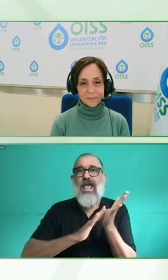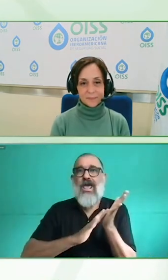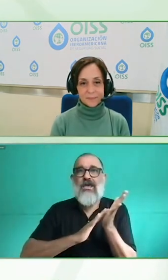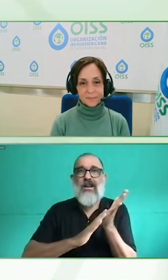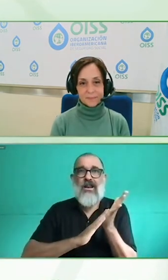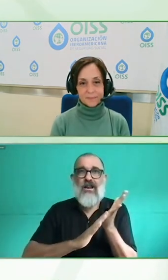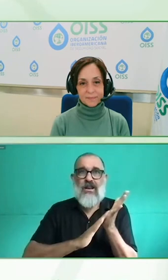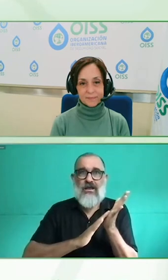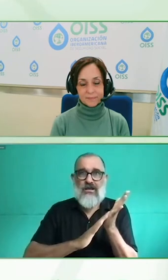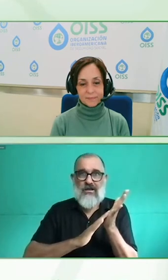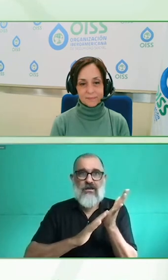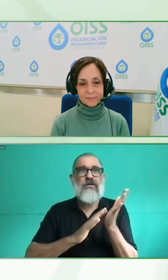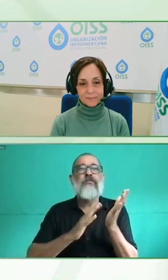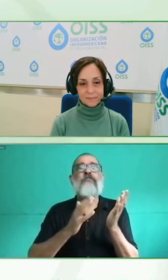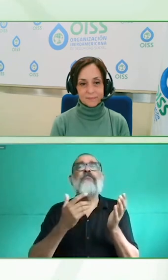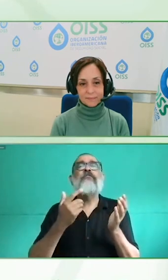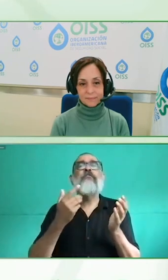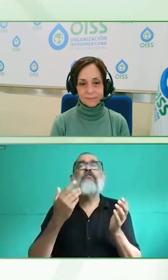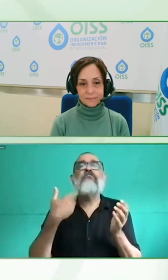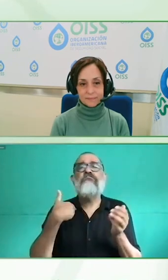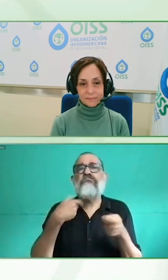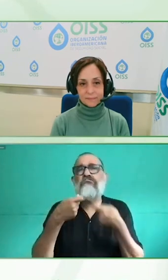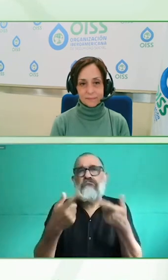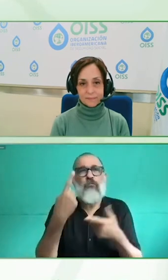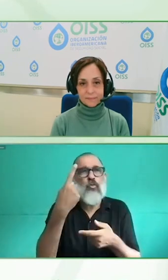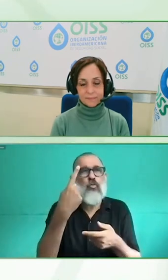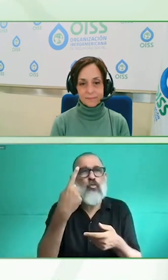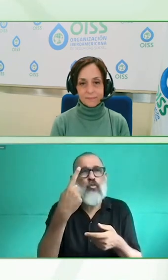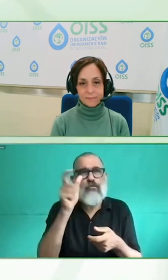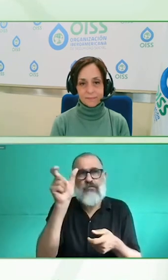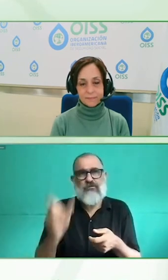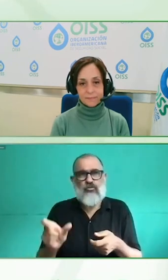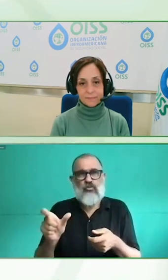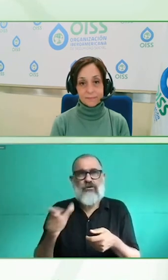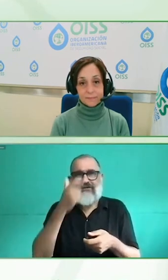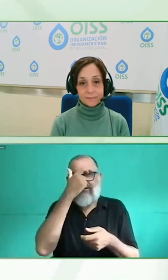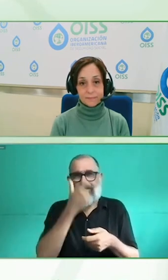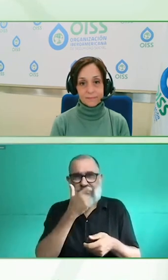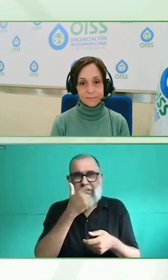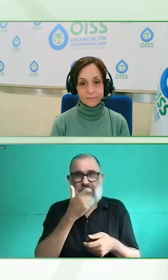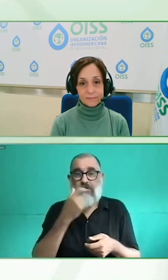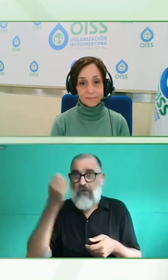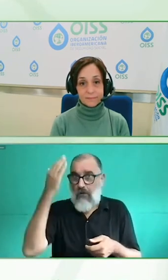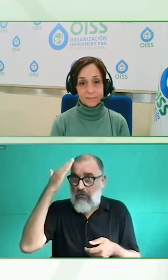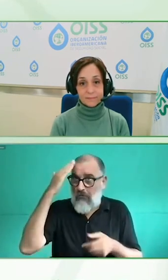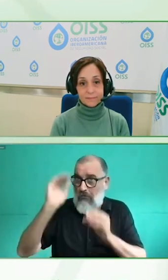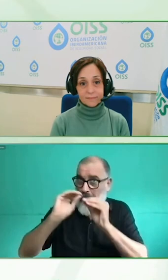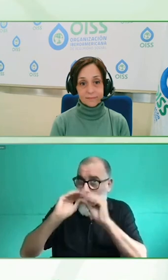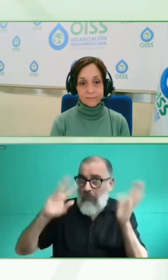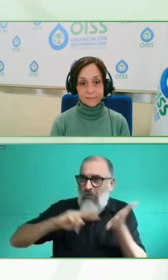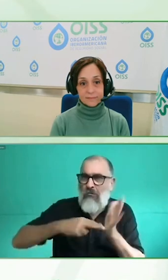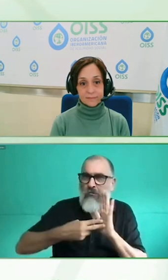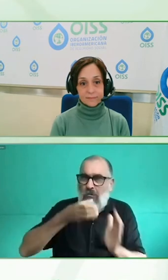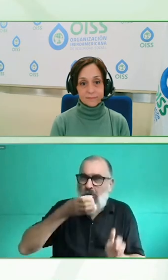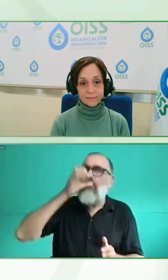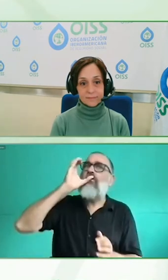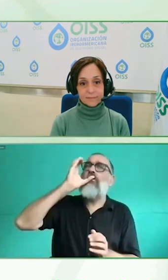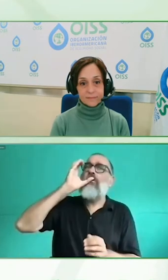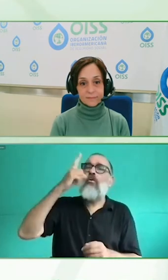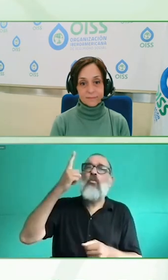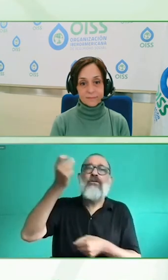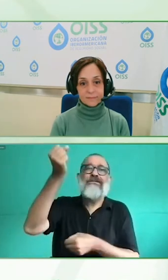Y una de las dudas que tenían era, bueno, ¿cómo estamos vendiendo tickets aéreos y cómo estamos dando soporte a personas con distintas